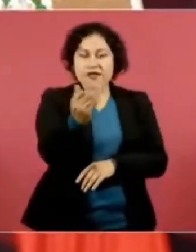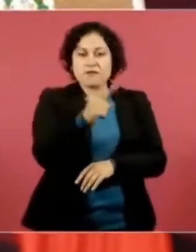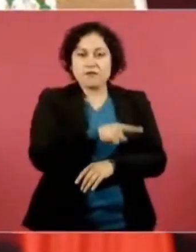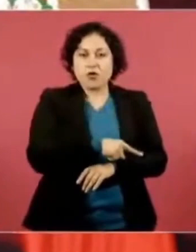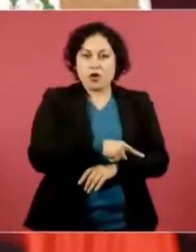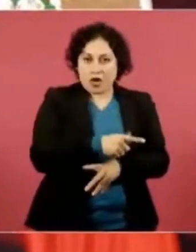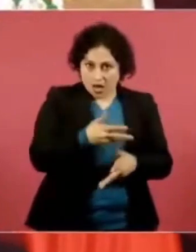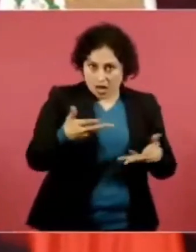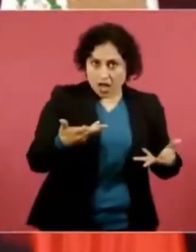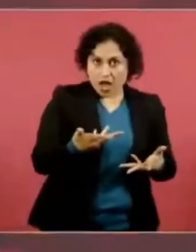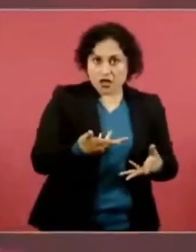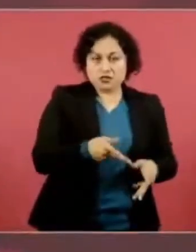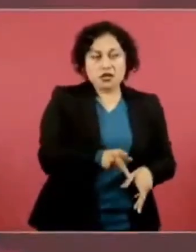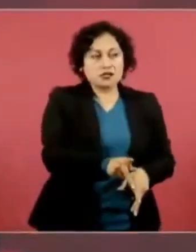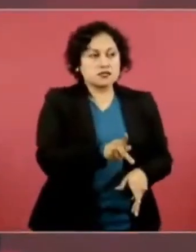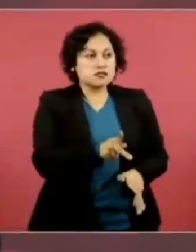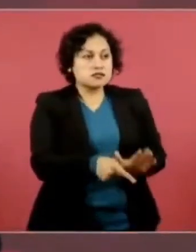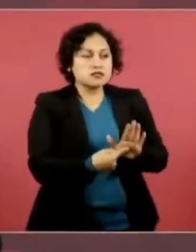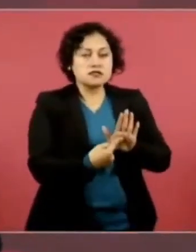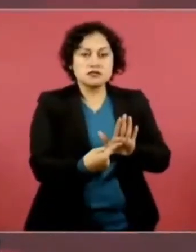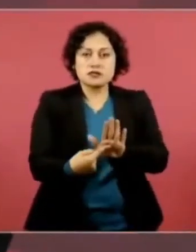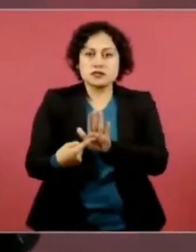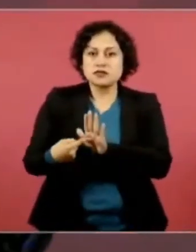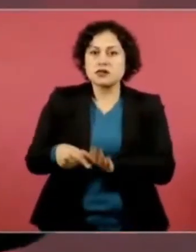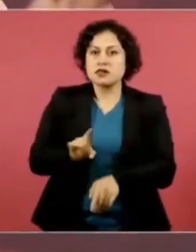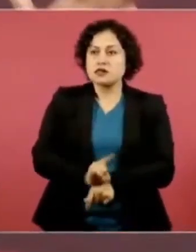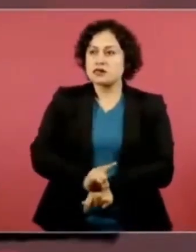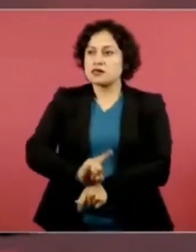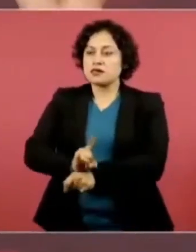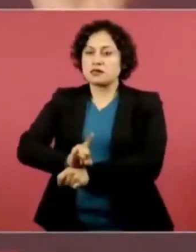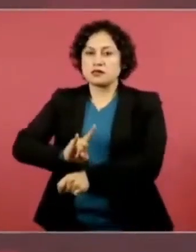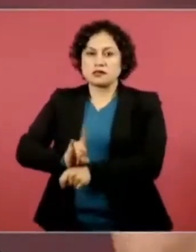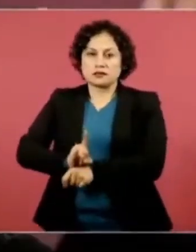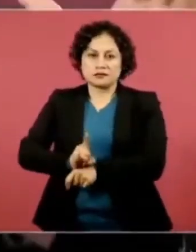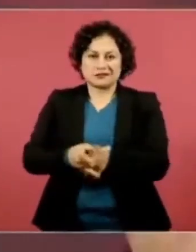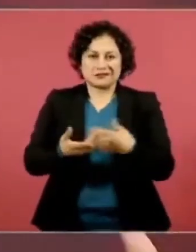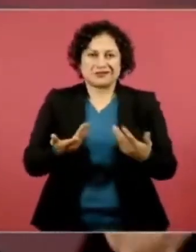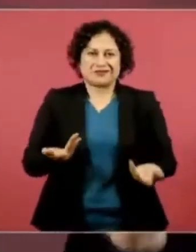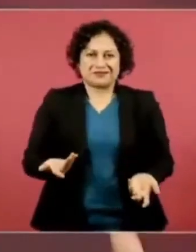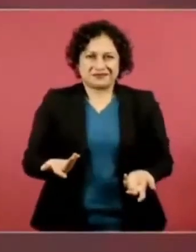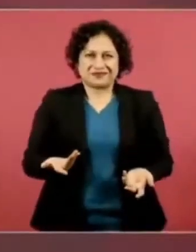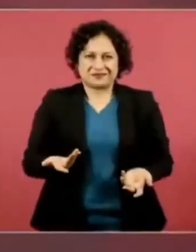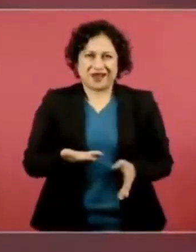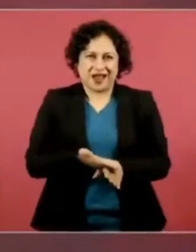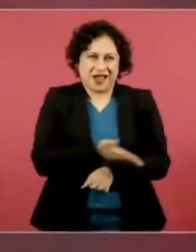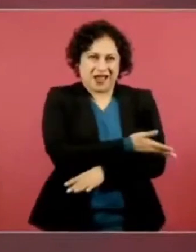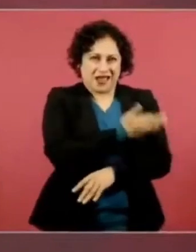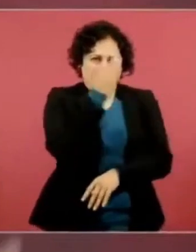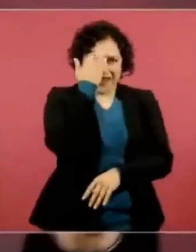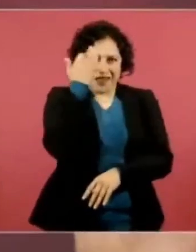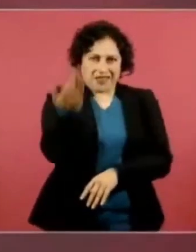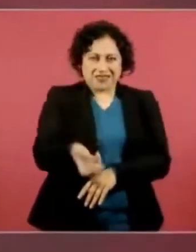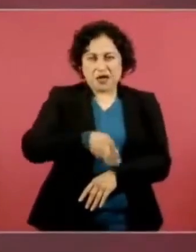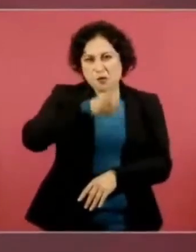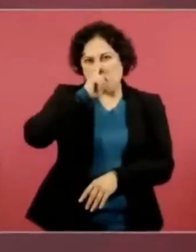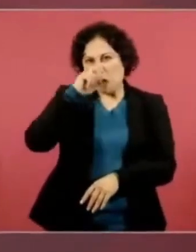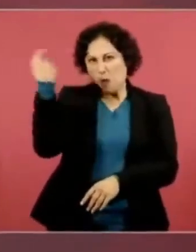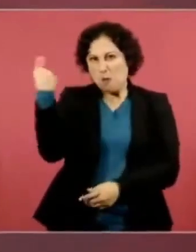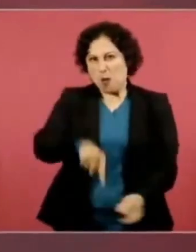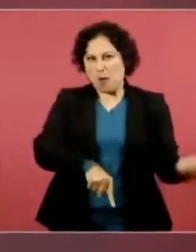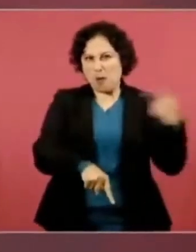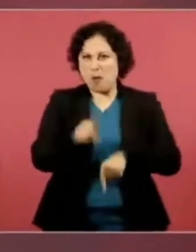de autoritarismo y de represión,